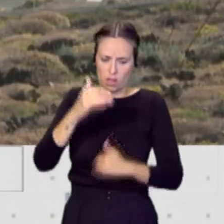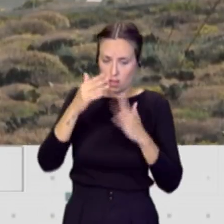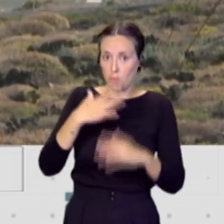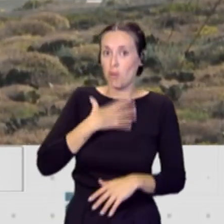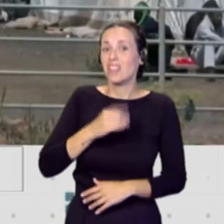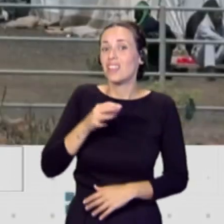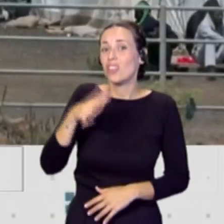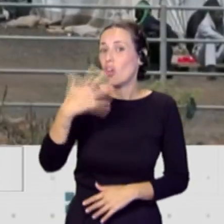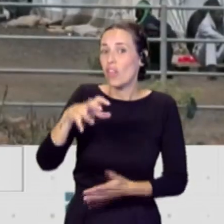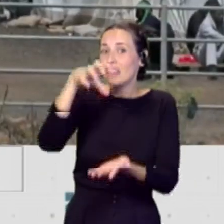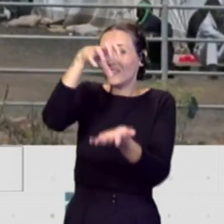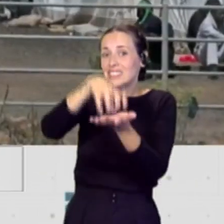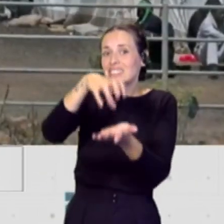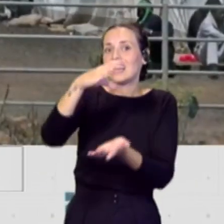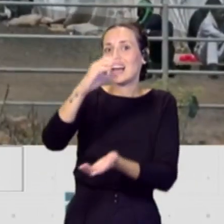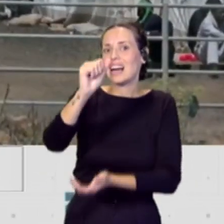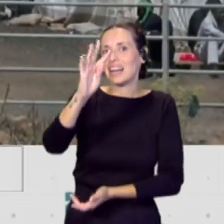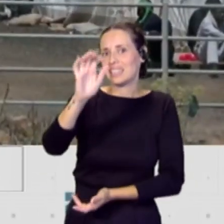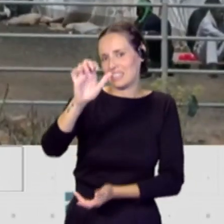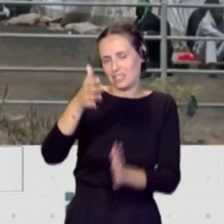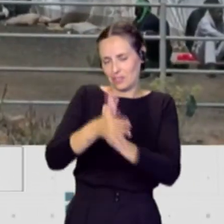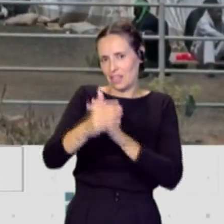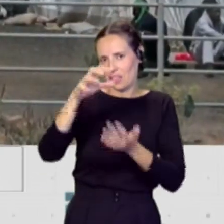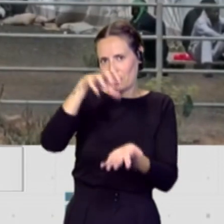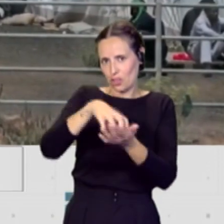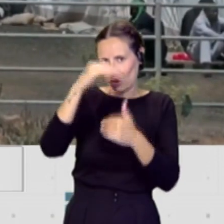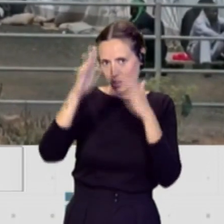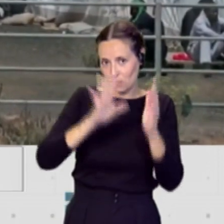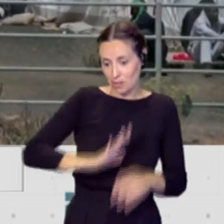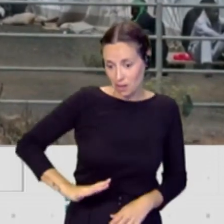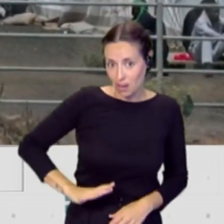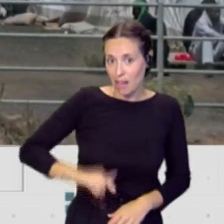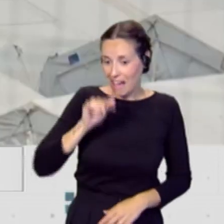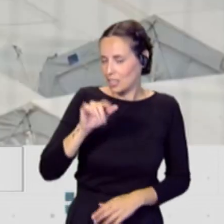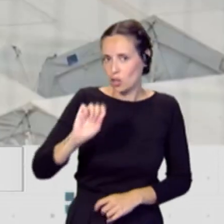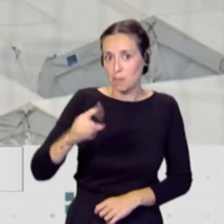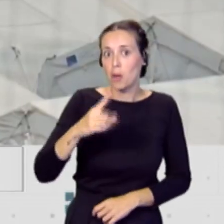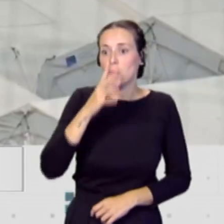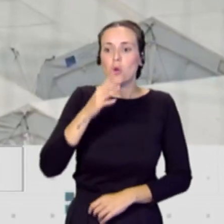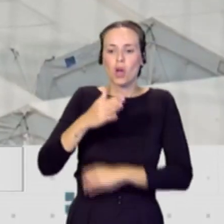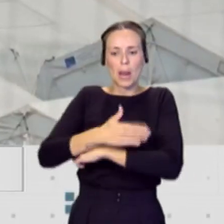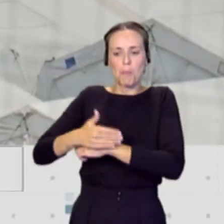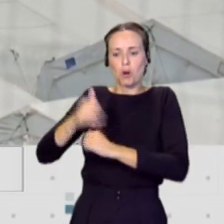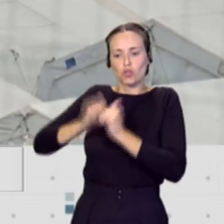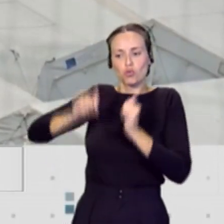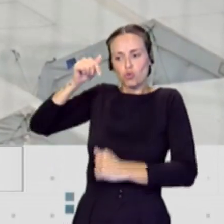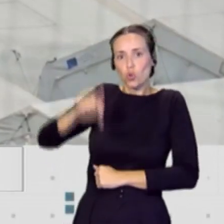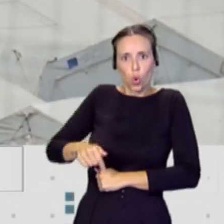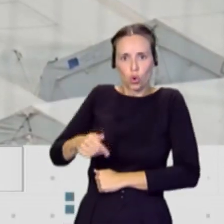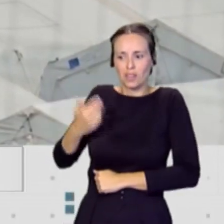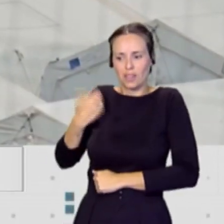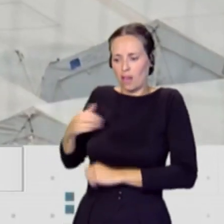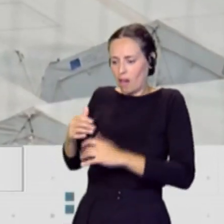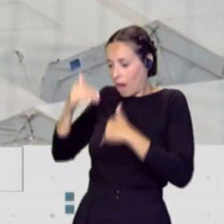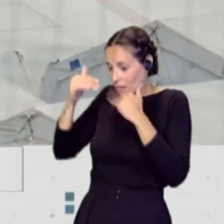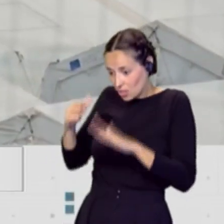CATE. ¿Por qué? Porque una vez que estamos en la restinga y estamos recibiendo pacientes de este flujo migratorio, después que pasen al CATE